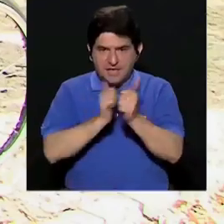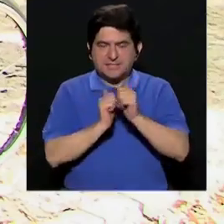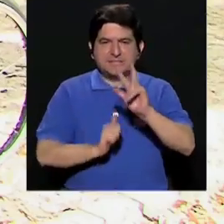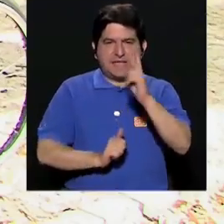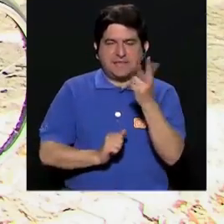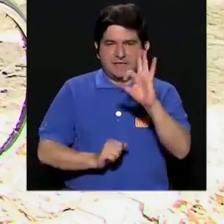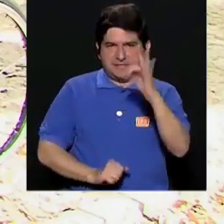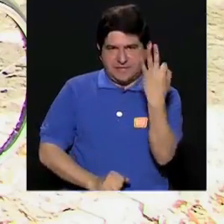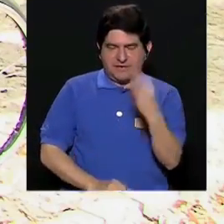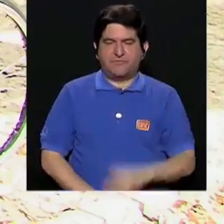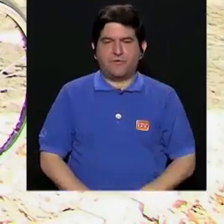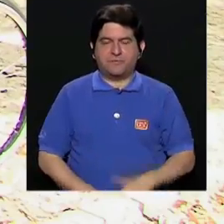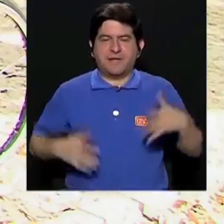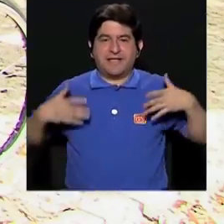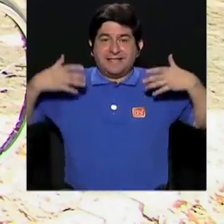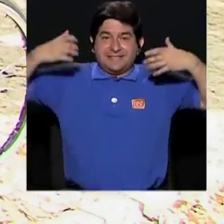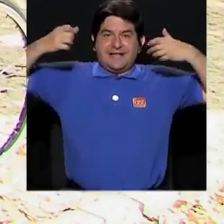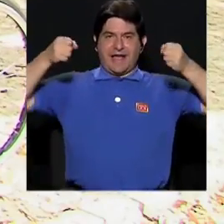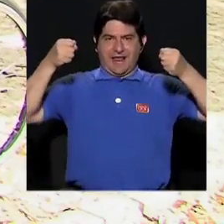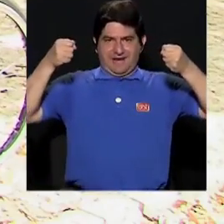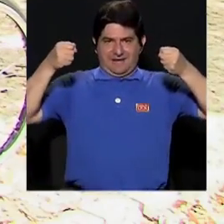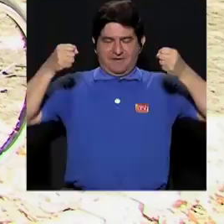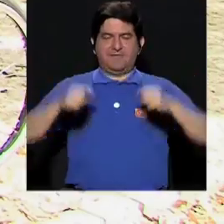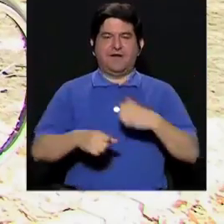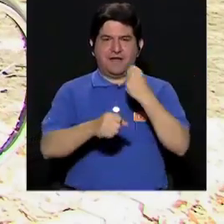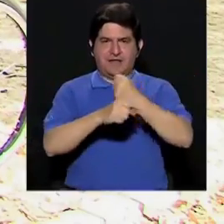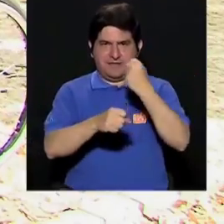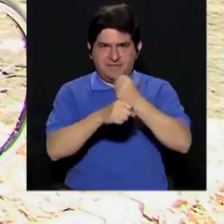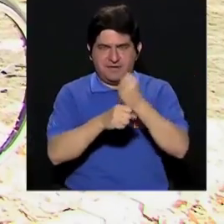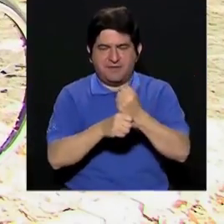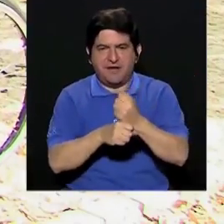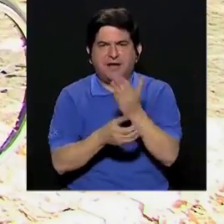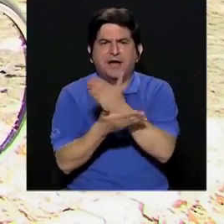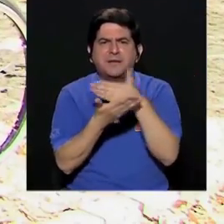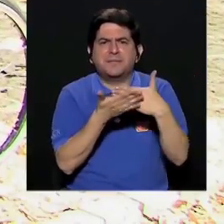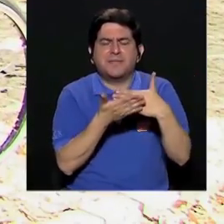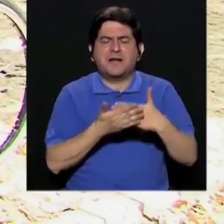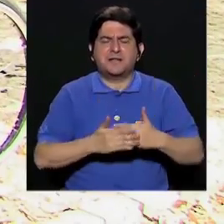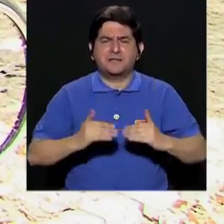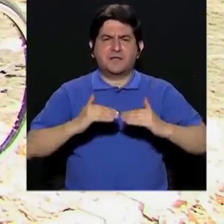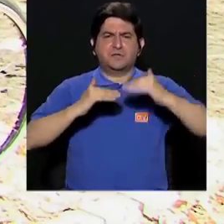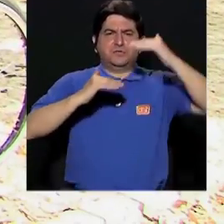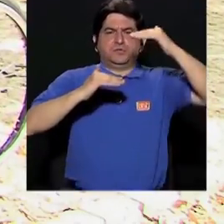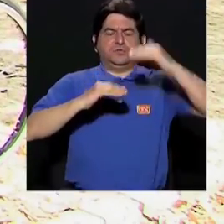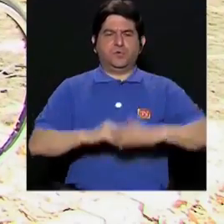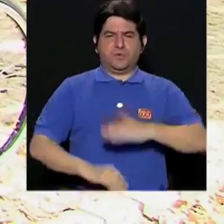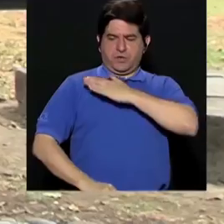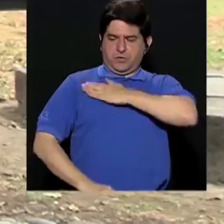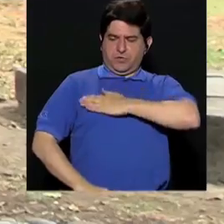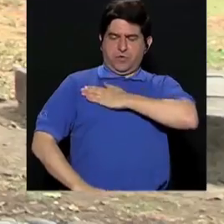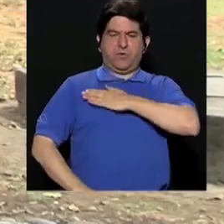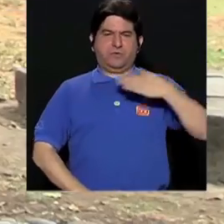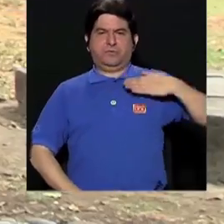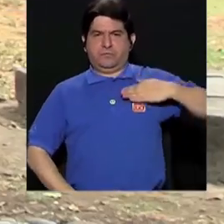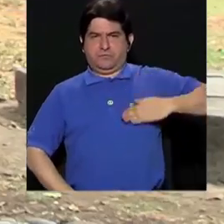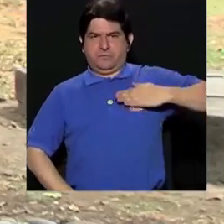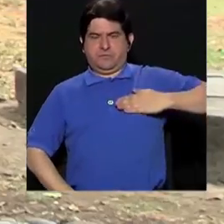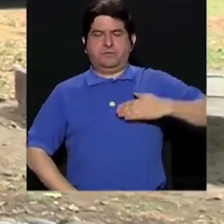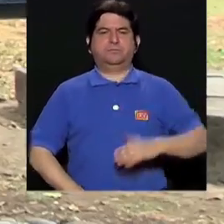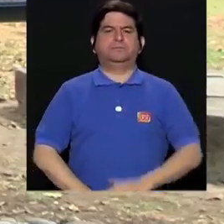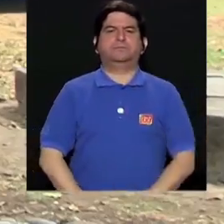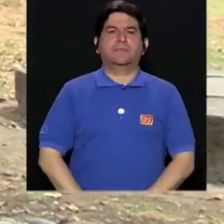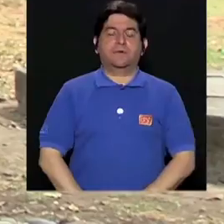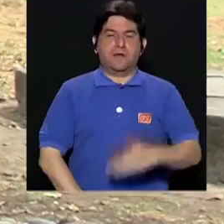Y este ejercicio tiene un tercer agarre que es un poquito más arriba. Ahí estamos trabajando un poco la parte más superior del pectoral